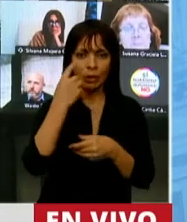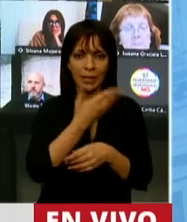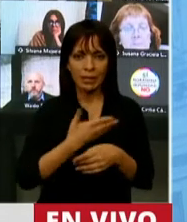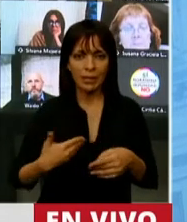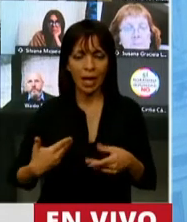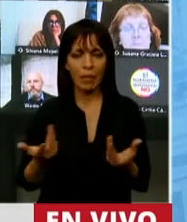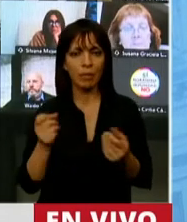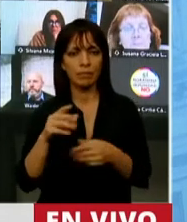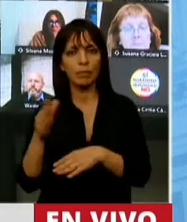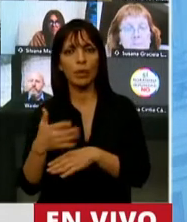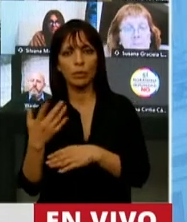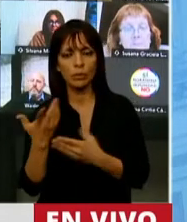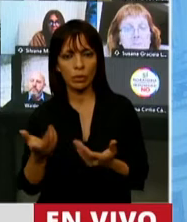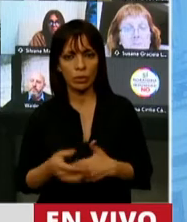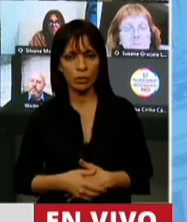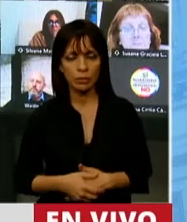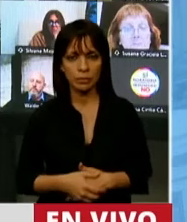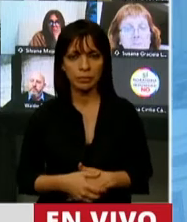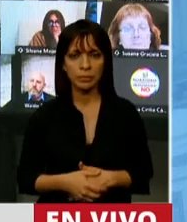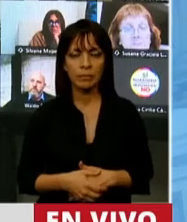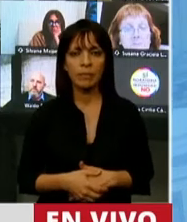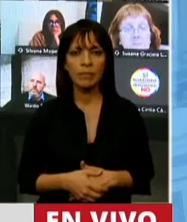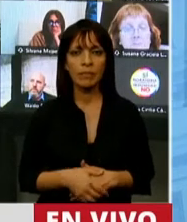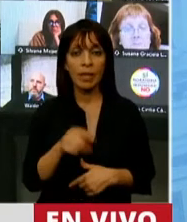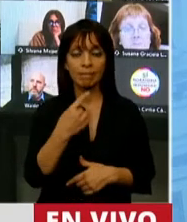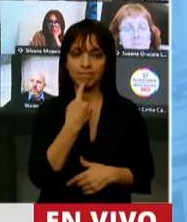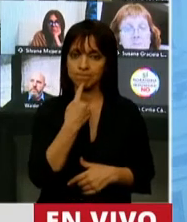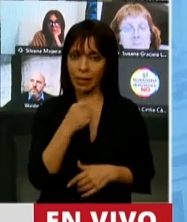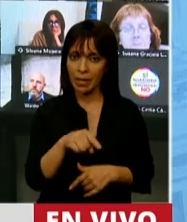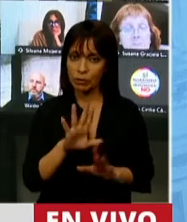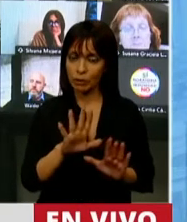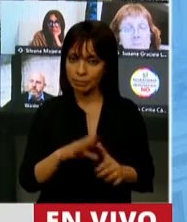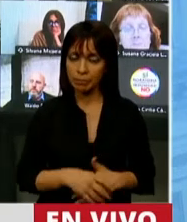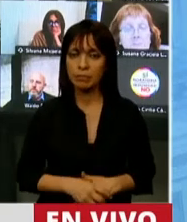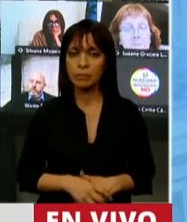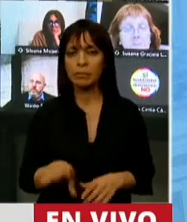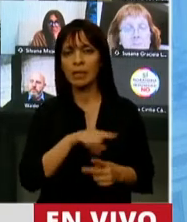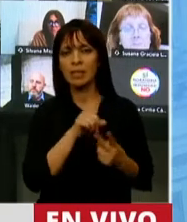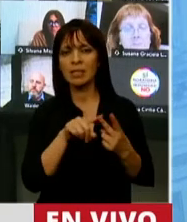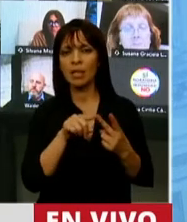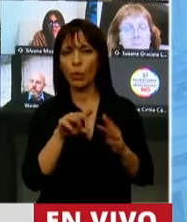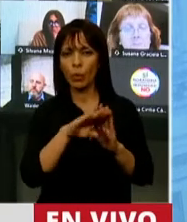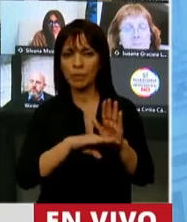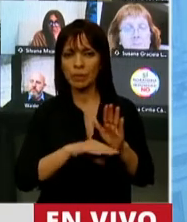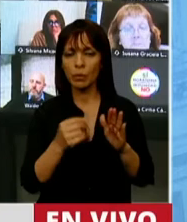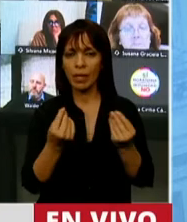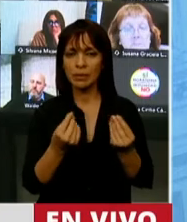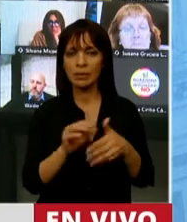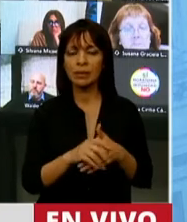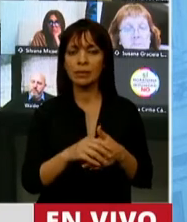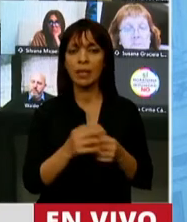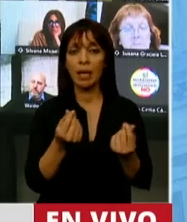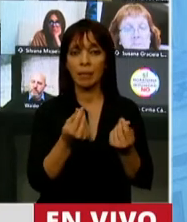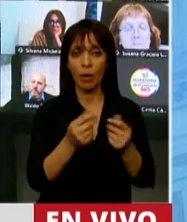recuperación productiva. Y es lo que se pone en duda. El segundo principio es la sostenibilidad fiscal,